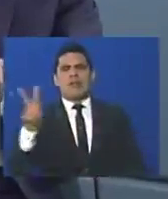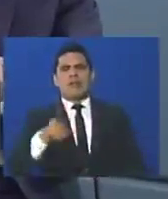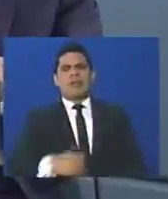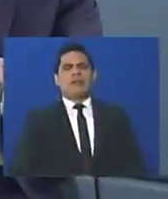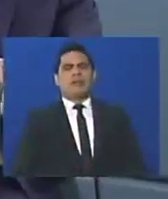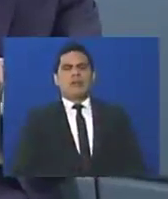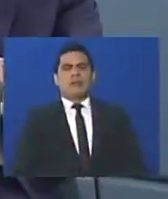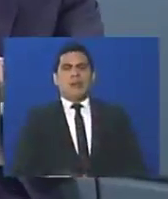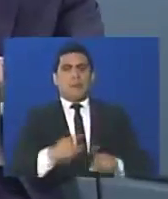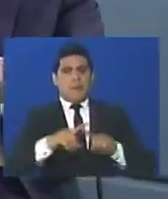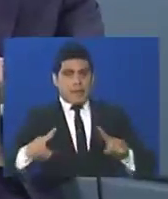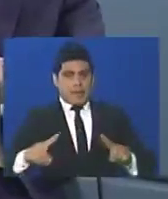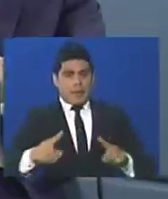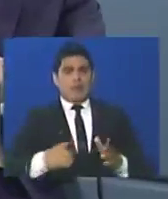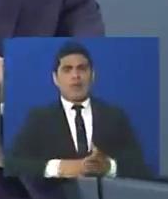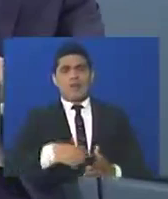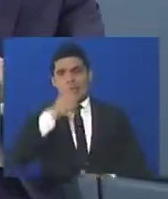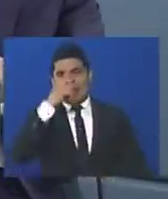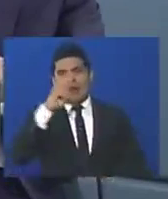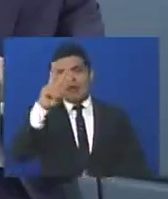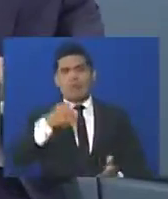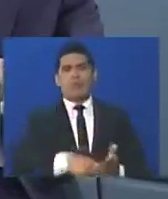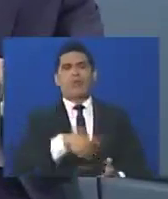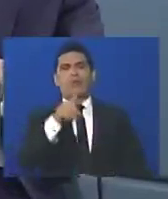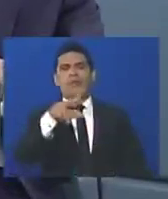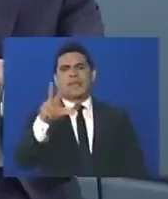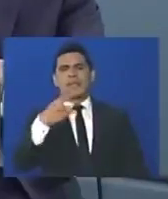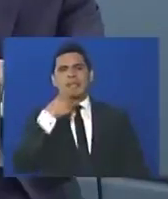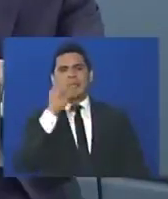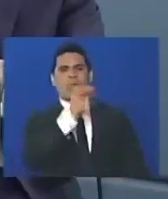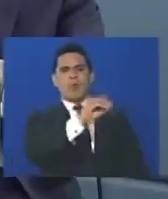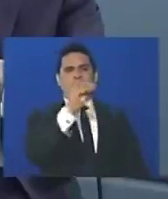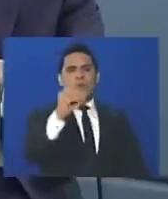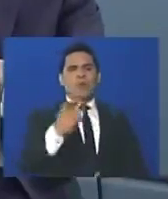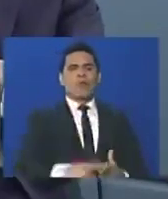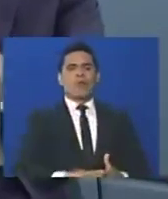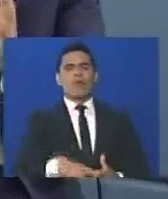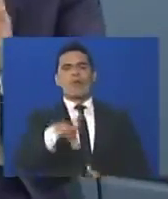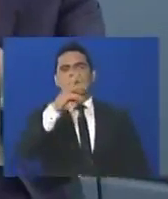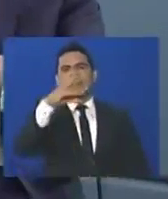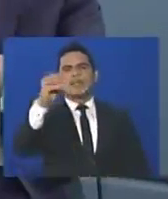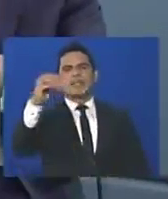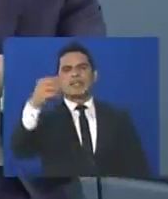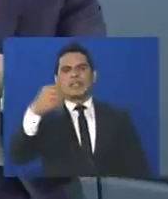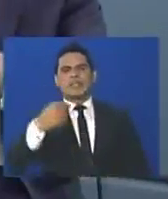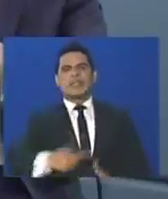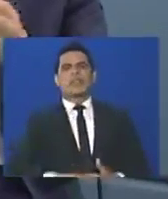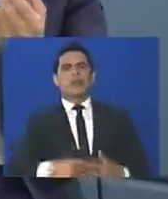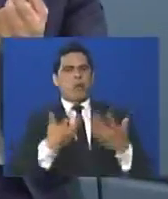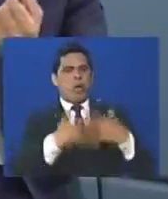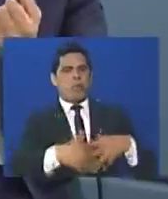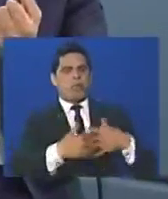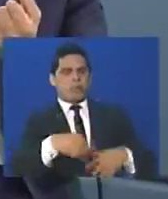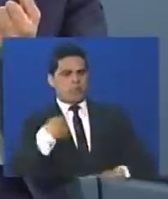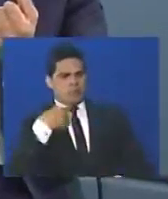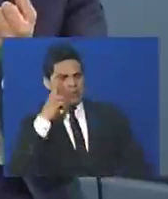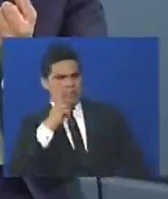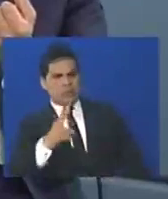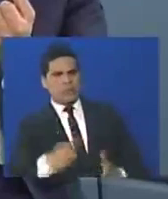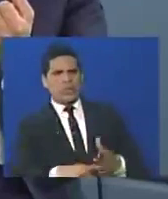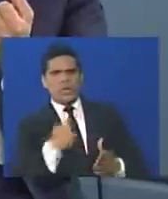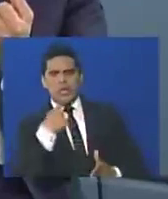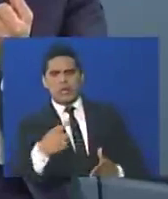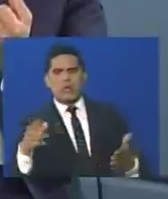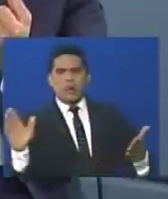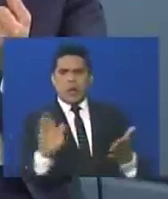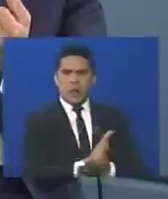venezolanos, pero en abril de 2013, el presidente Maduro, convocó a los empresarios, a más de 600 empresarios, me acuerdo, y ahí les ofreció acabar,